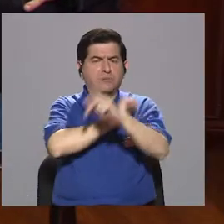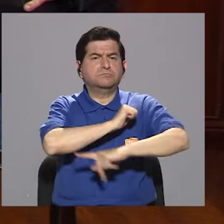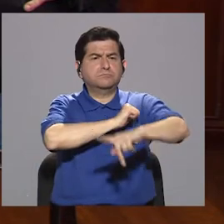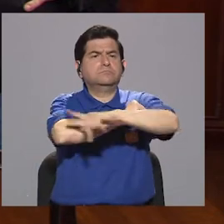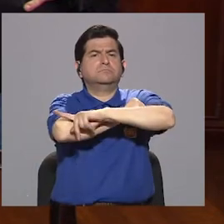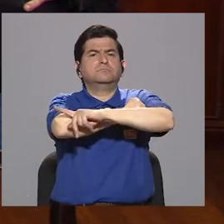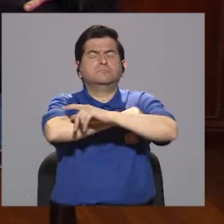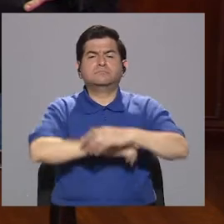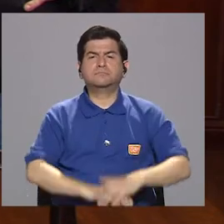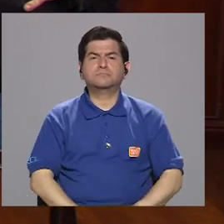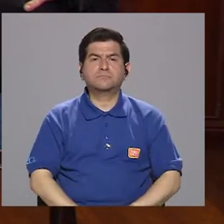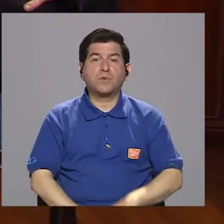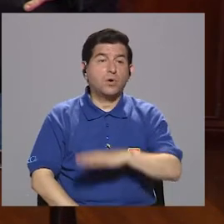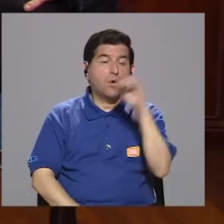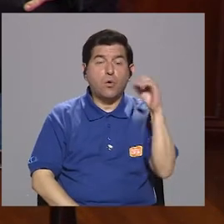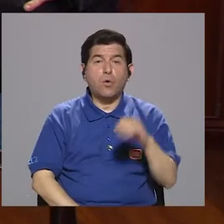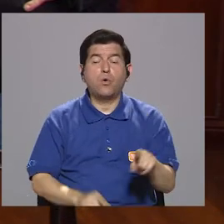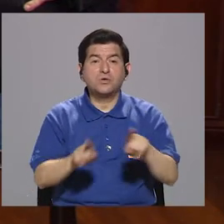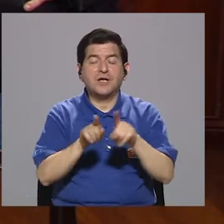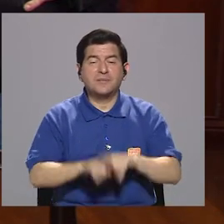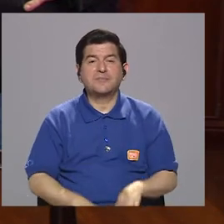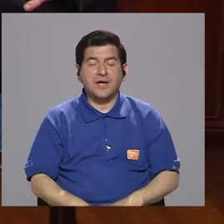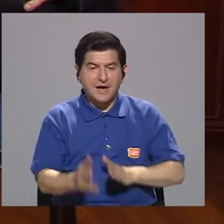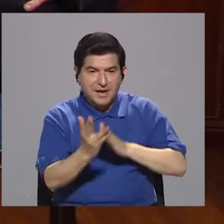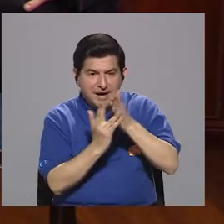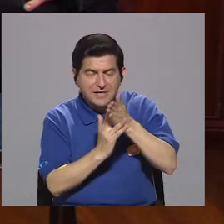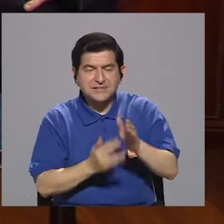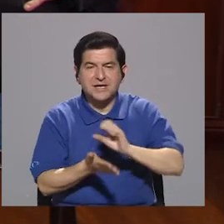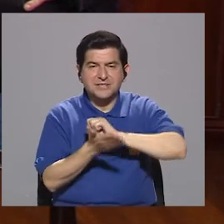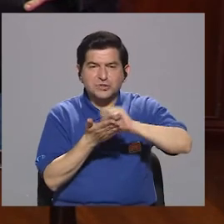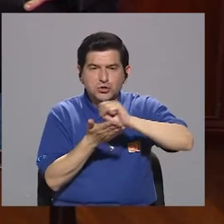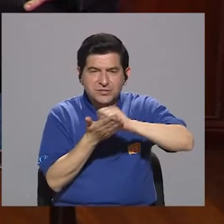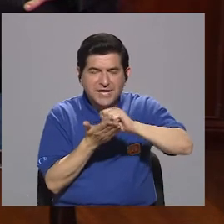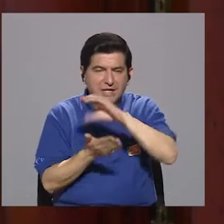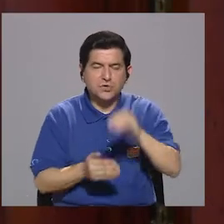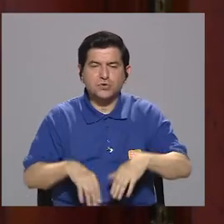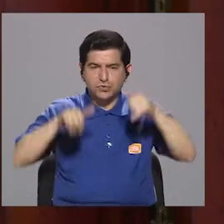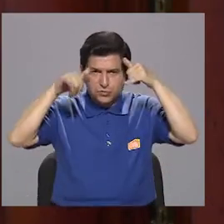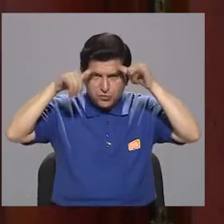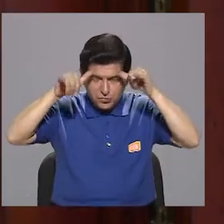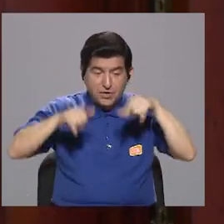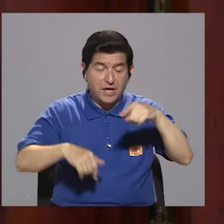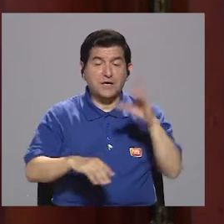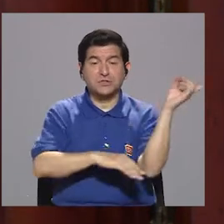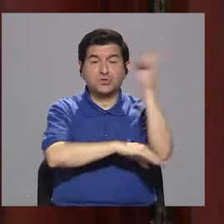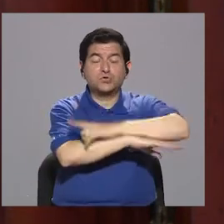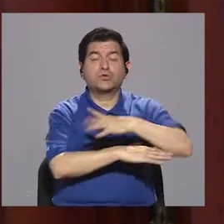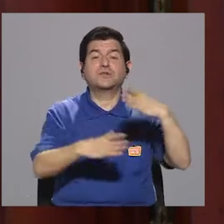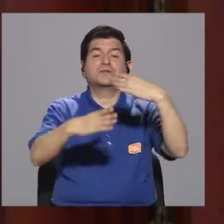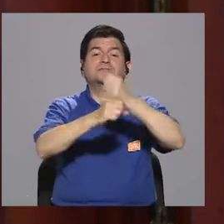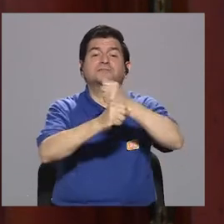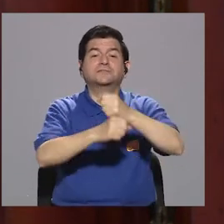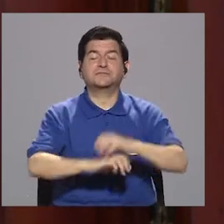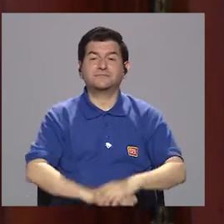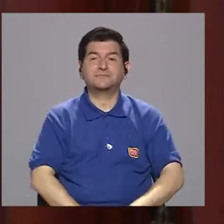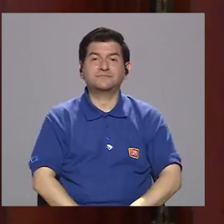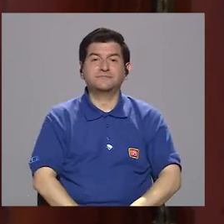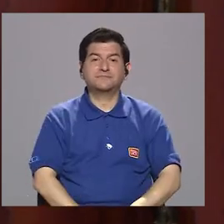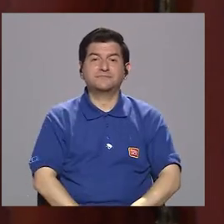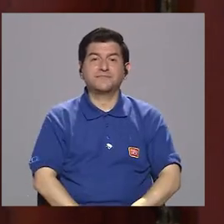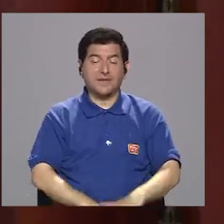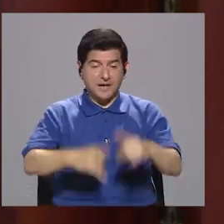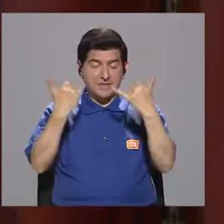del país. Evento como Entrada de Santos y Boyeros que se celebró justamente en estos días y que